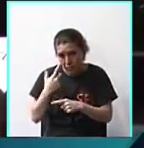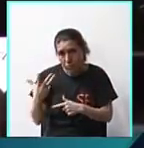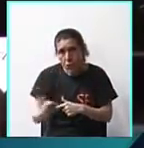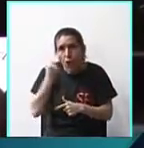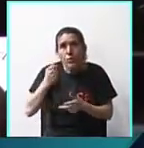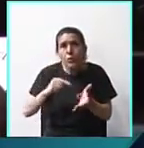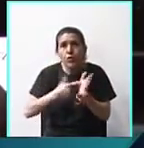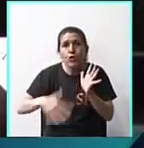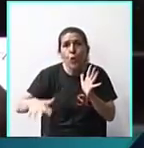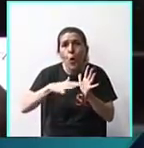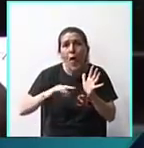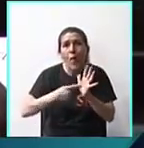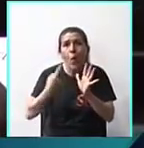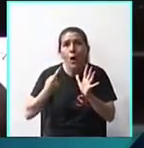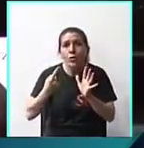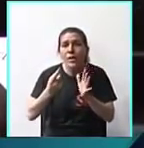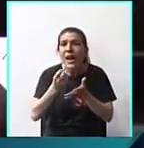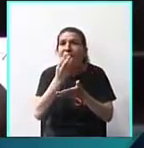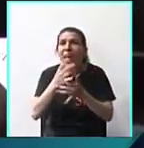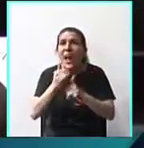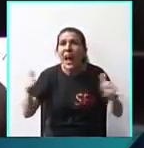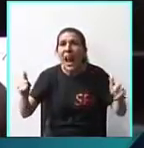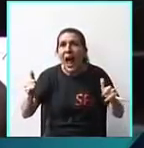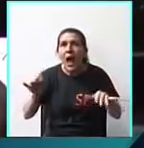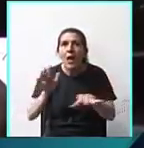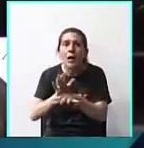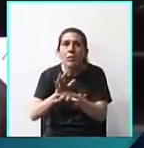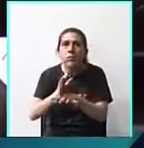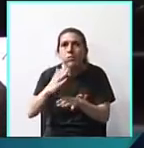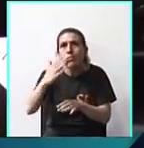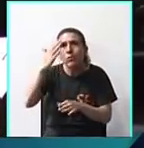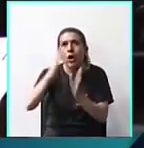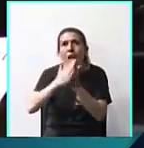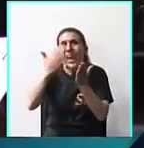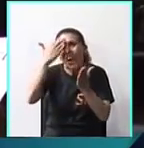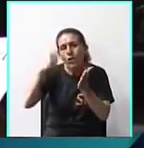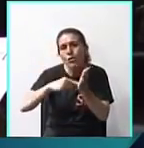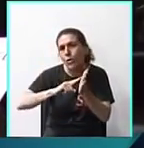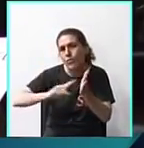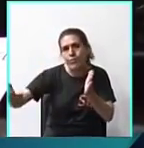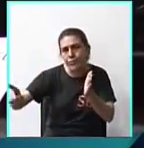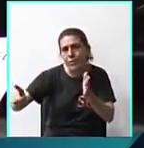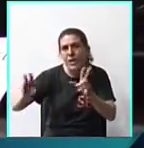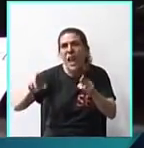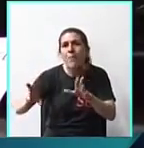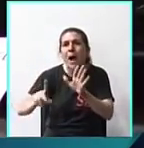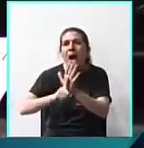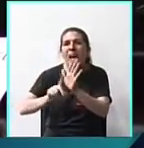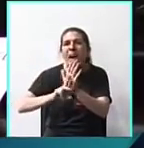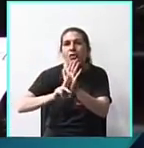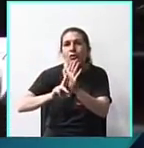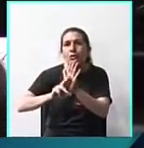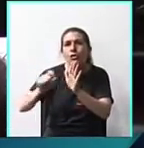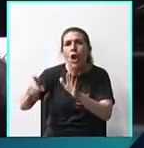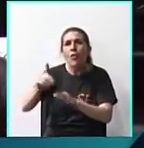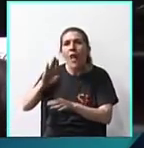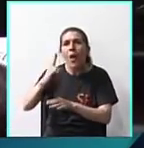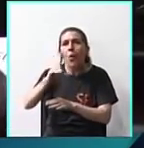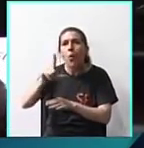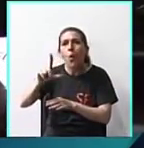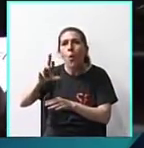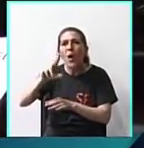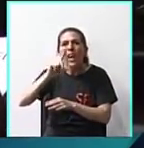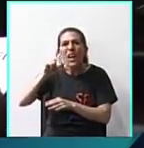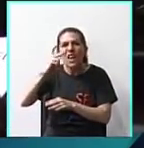Aires se declare inconstitucional e inaplicable la resolución fusiladora de Patricia Bullrich.